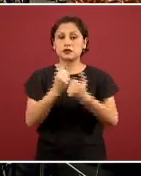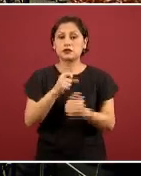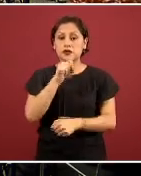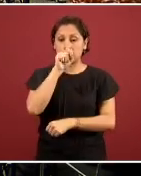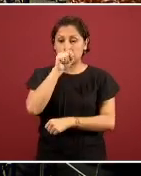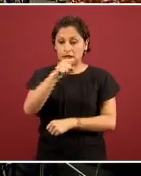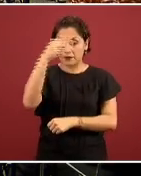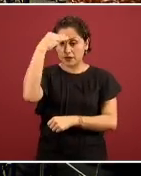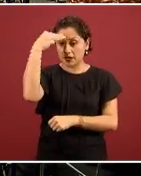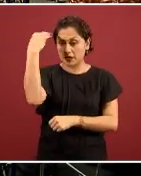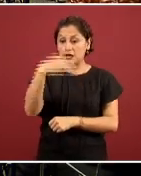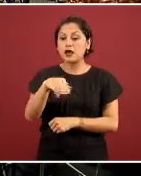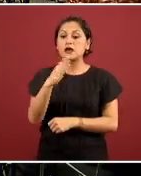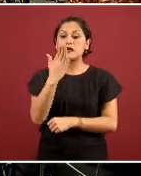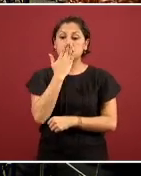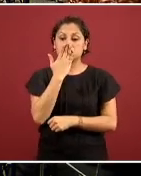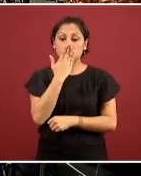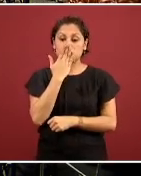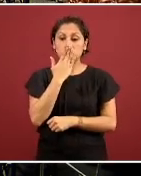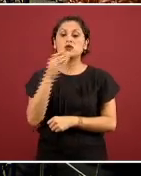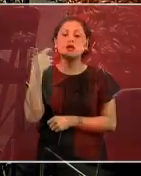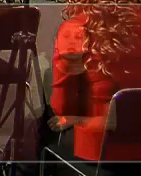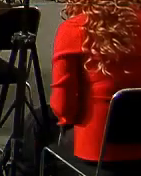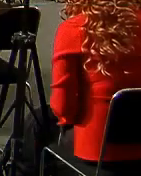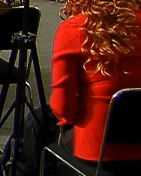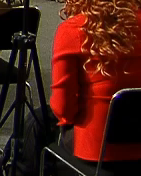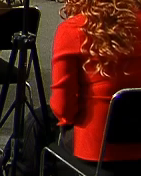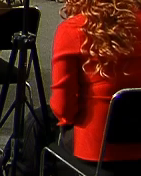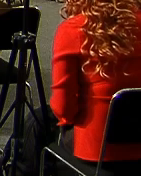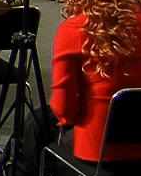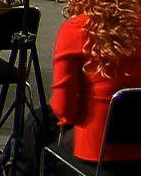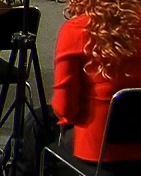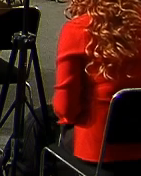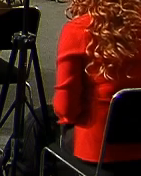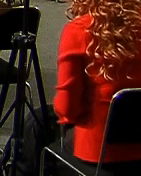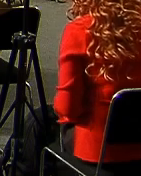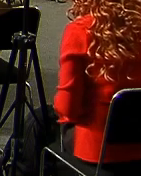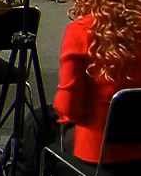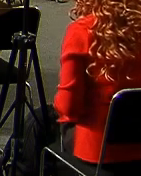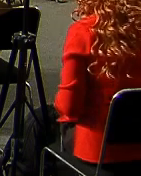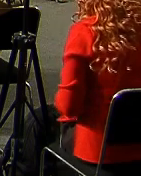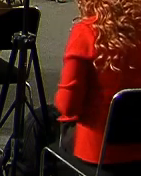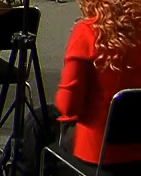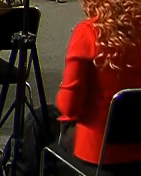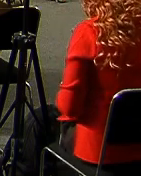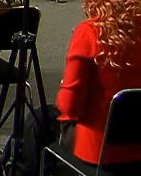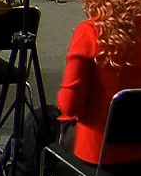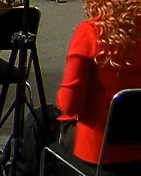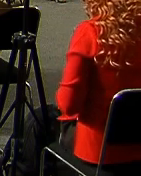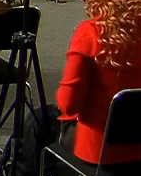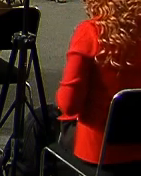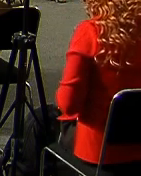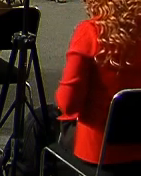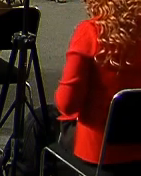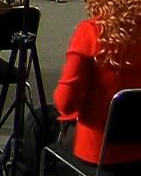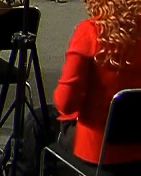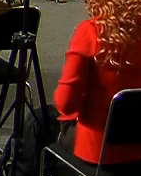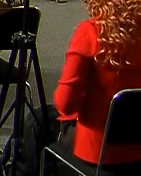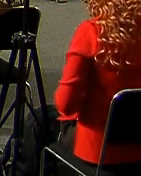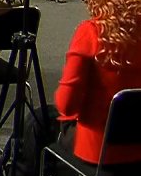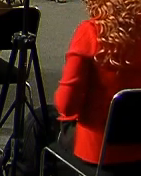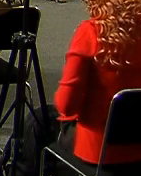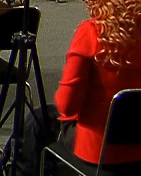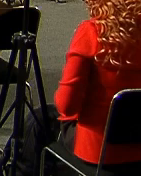de Sonora y los Clusters de Monterrey y Querétaro, respectivamente. Son 250 hospitales